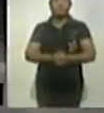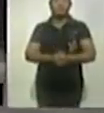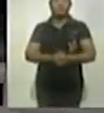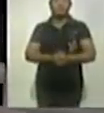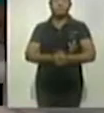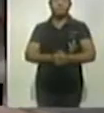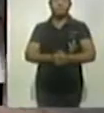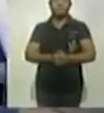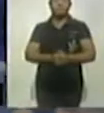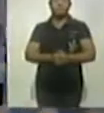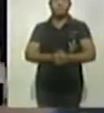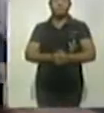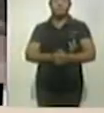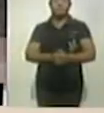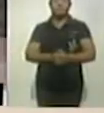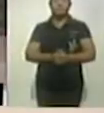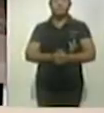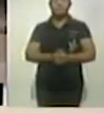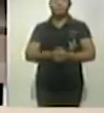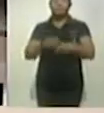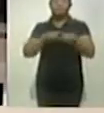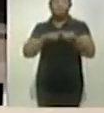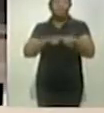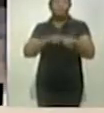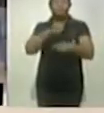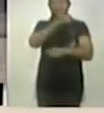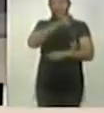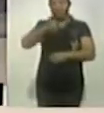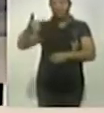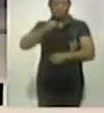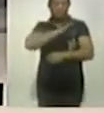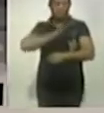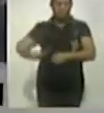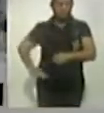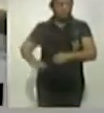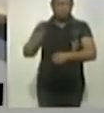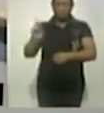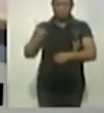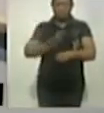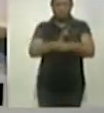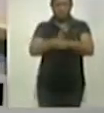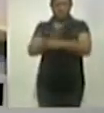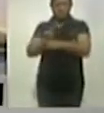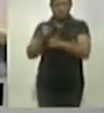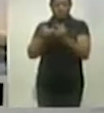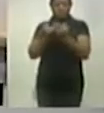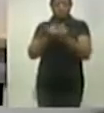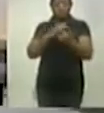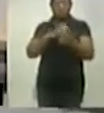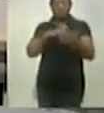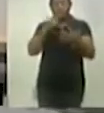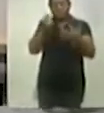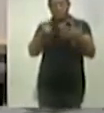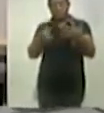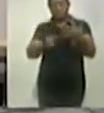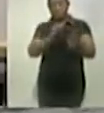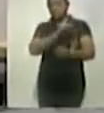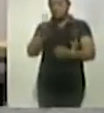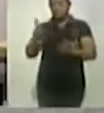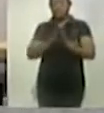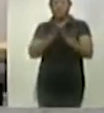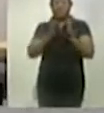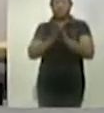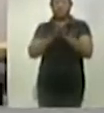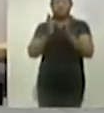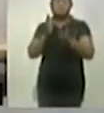Se sigue con los recorridos en todos los municipios, pero tenemos un conteo en el cual vamos participando todos y de alguna manera vamos